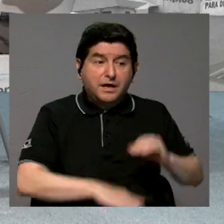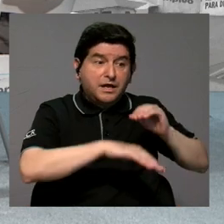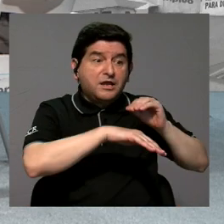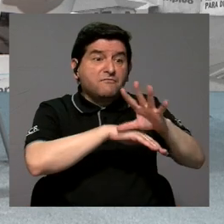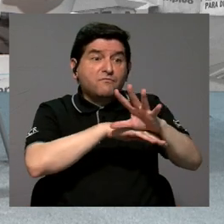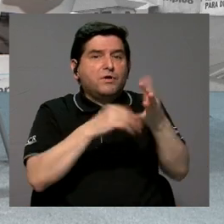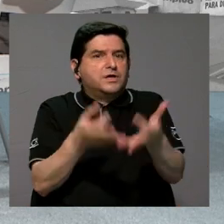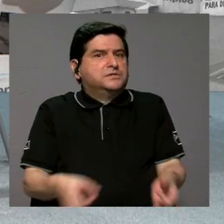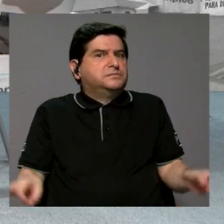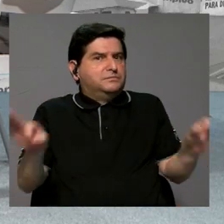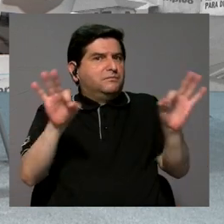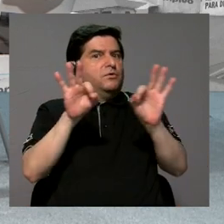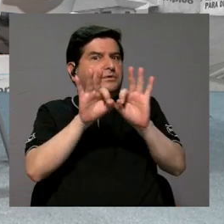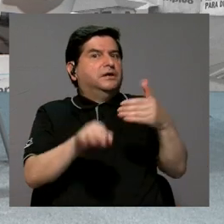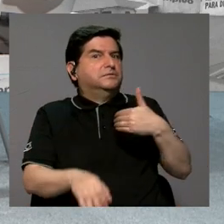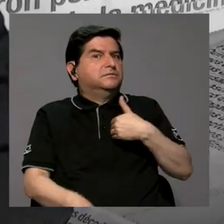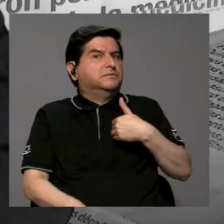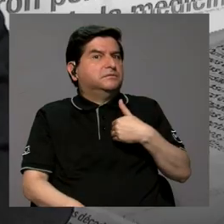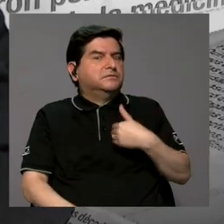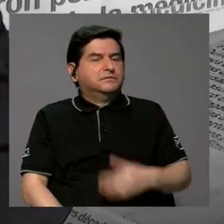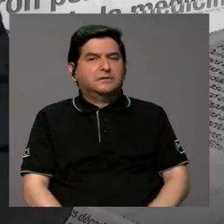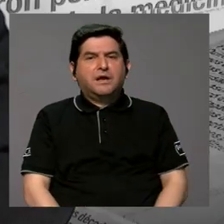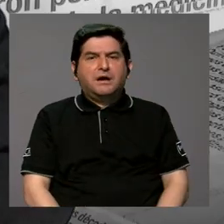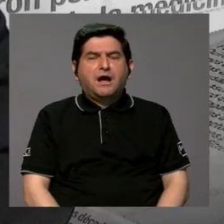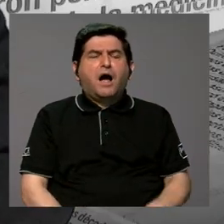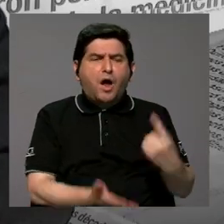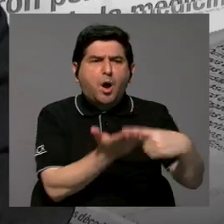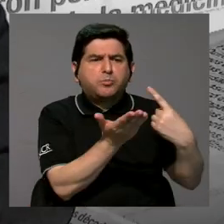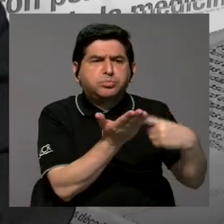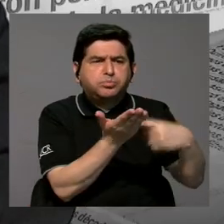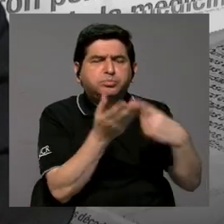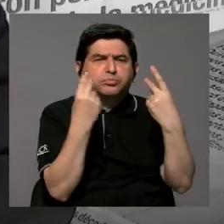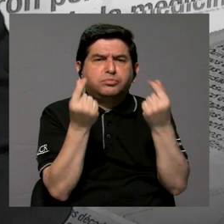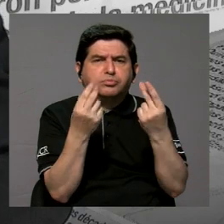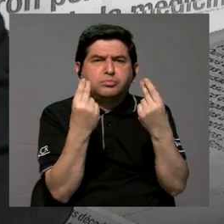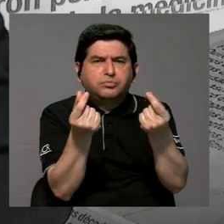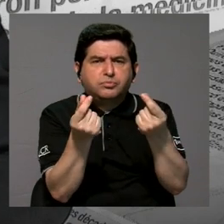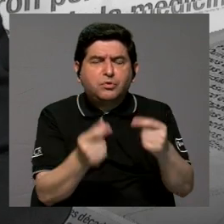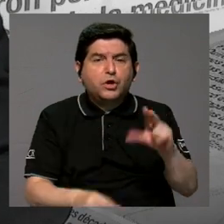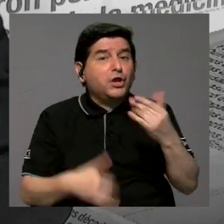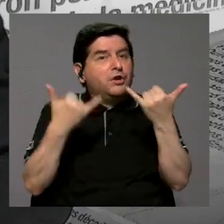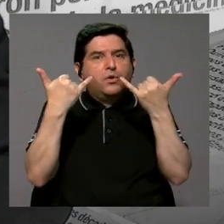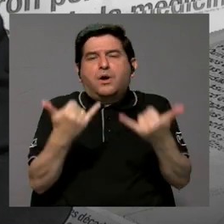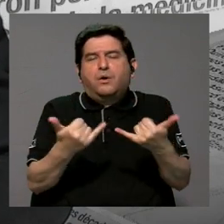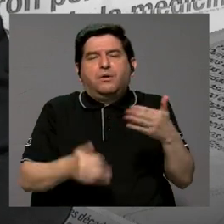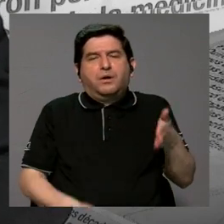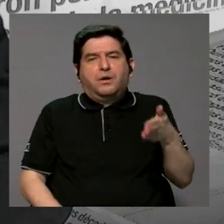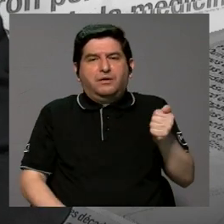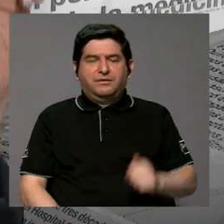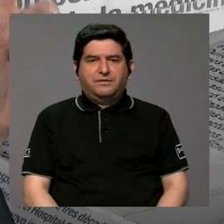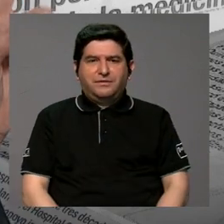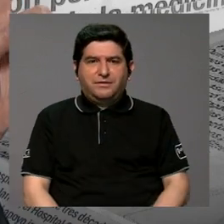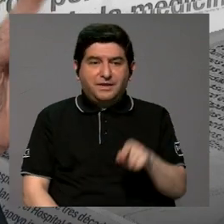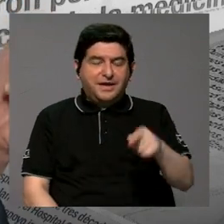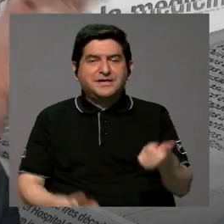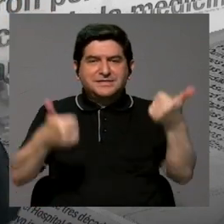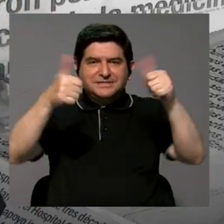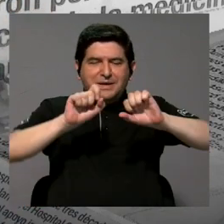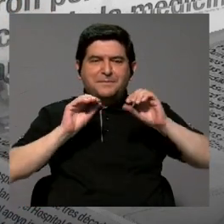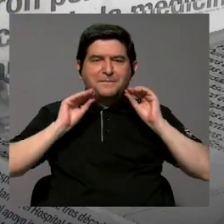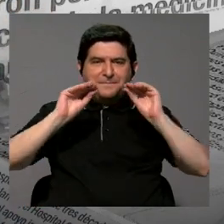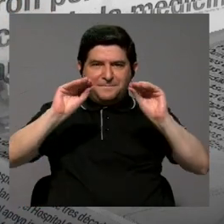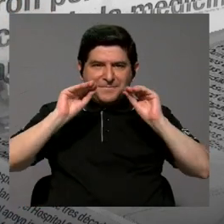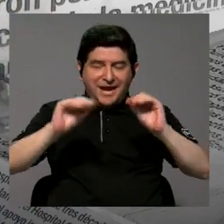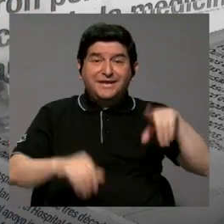la repercusión por la importancia de lo que sea que puedan llevarse y se discutan y se hagan mucho más rápido que lo que se hace ahora ese pacto por la educación